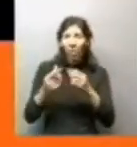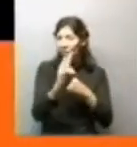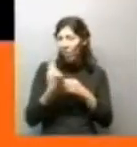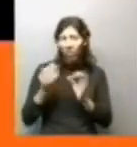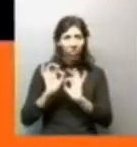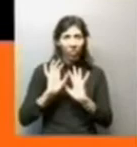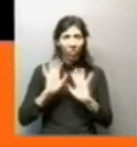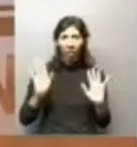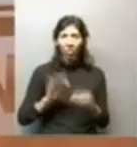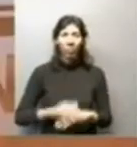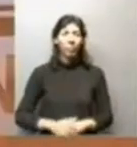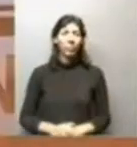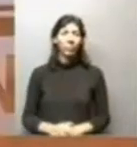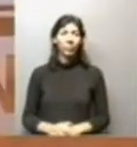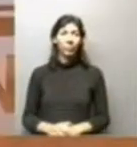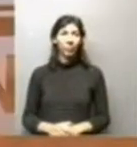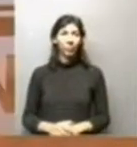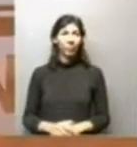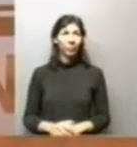vino.